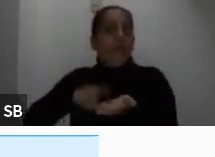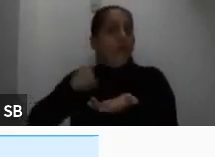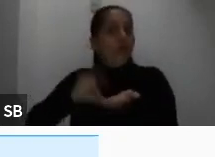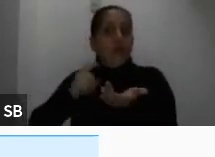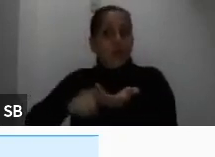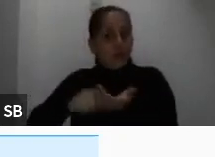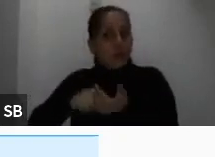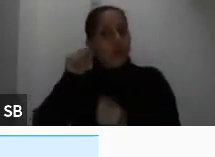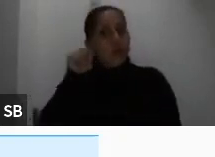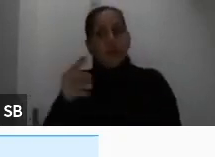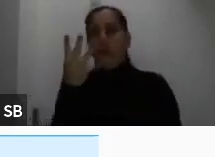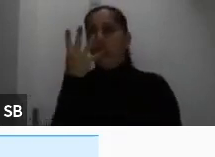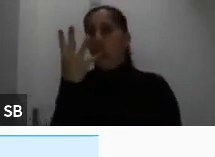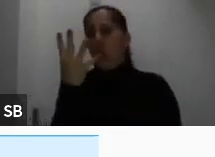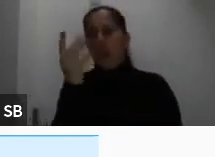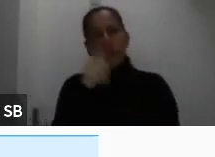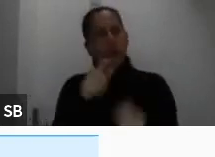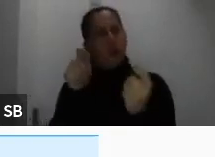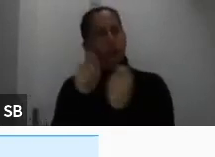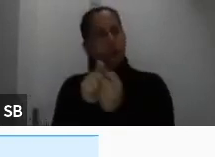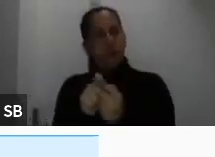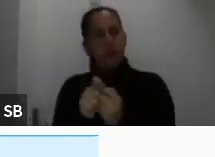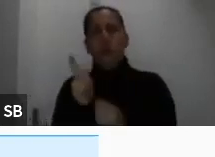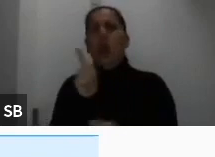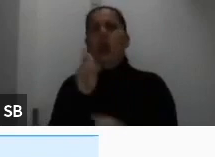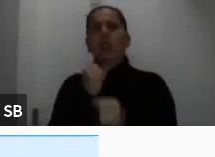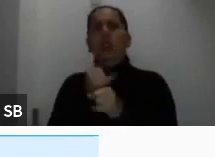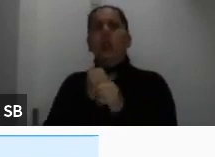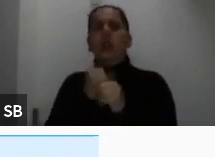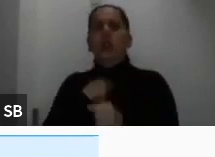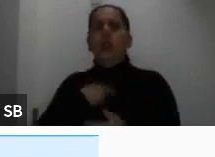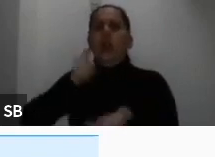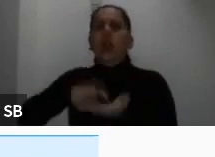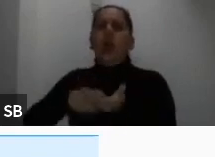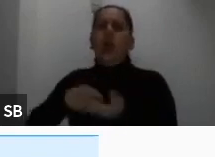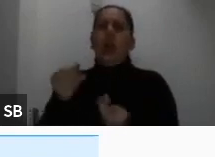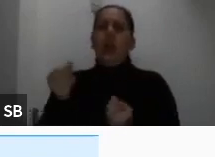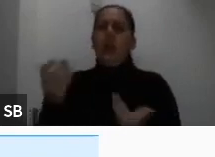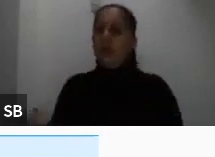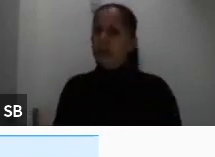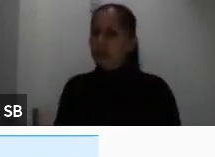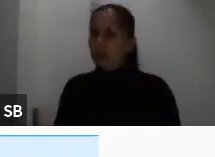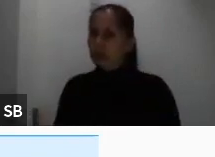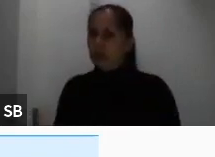La institución acreedora de esa deuda, o sea, ¿a le debemos el dinero?